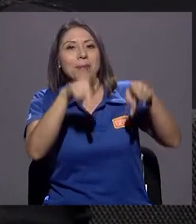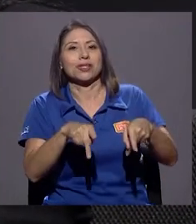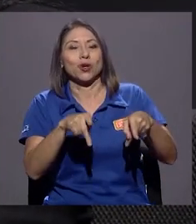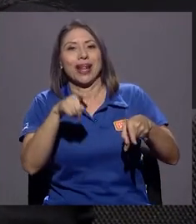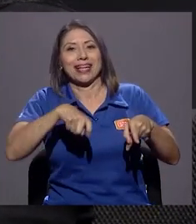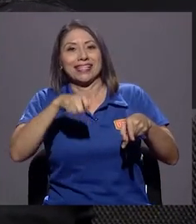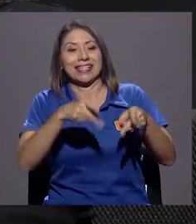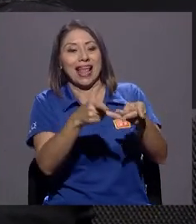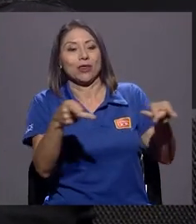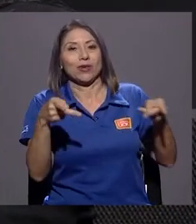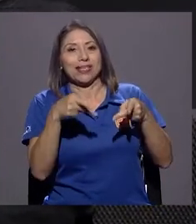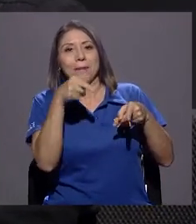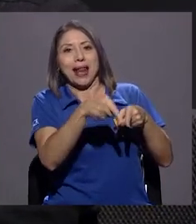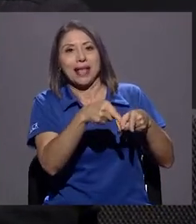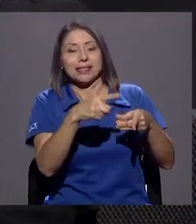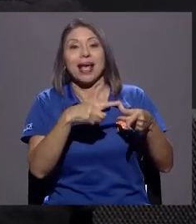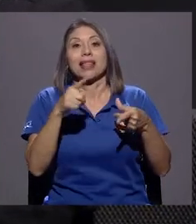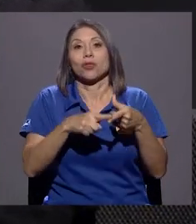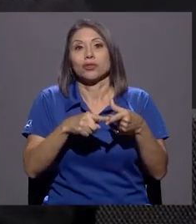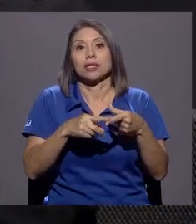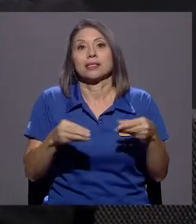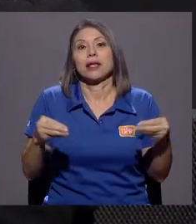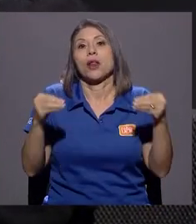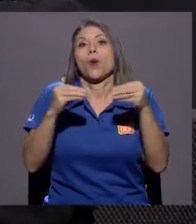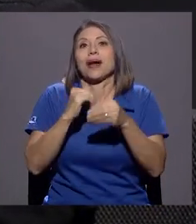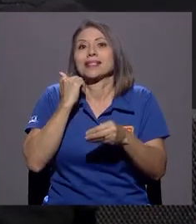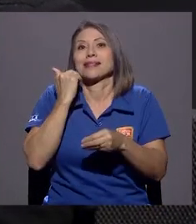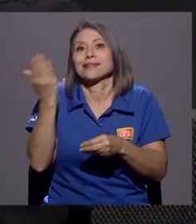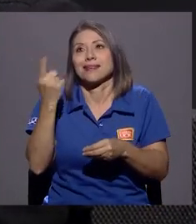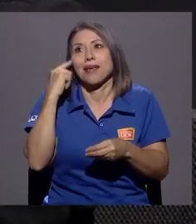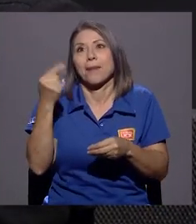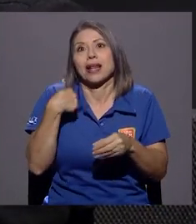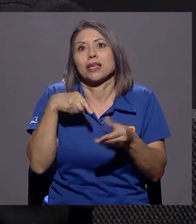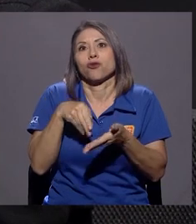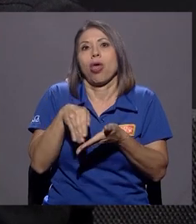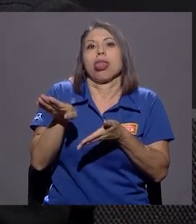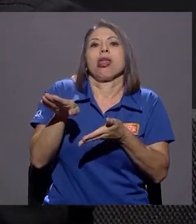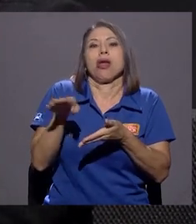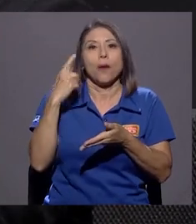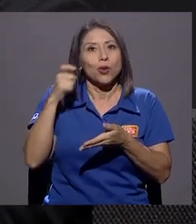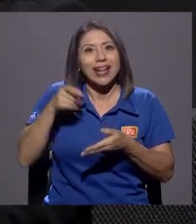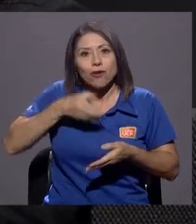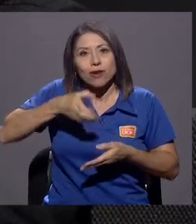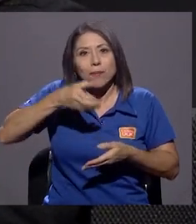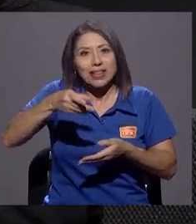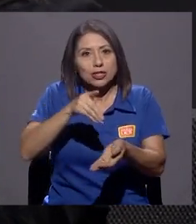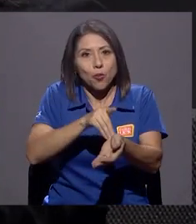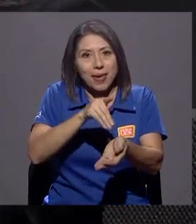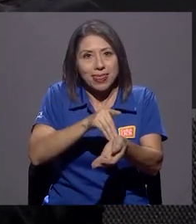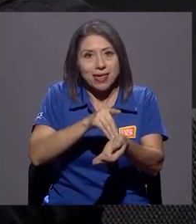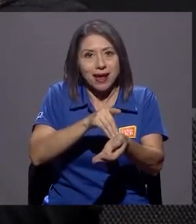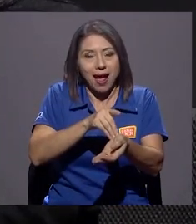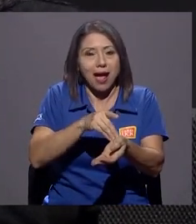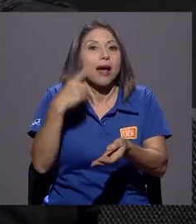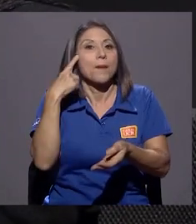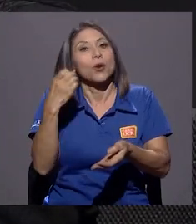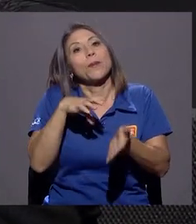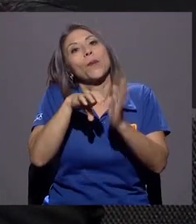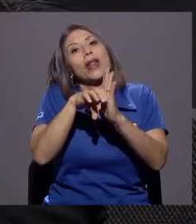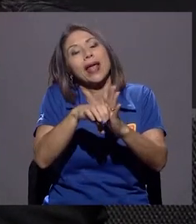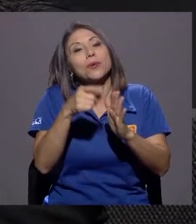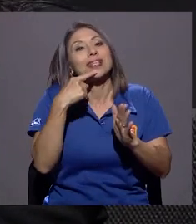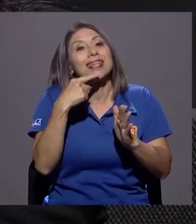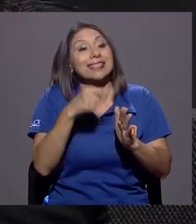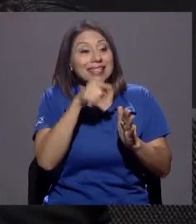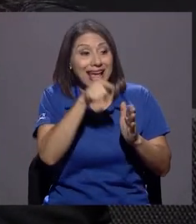forma más sencilla de quitarme, porque además era una recomendación médica, había que acatarla. Si era trasladela esa plaza, porque esa es la condición,